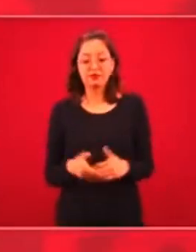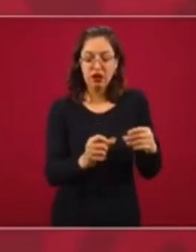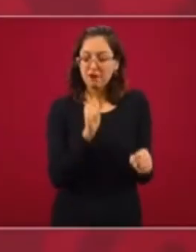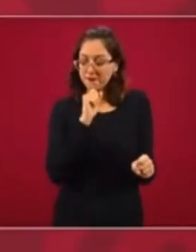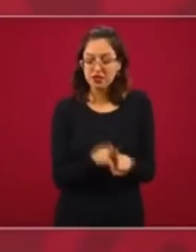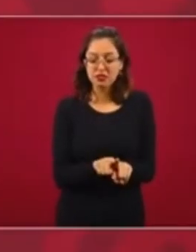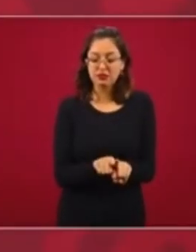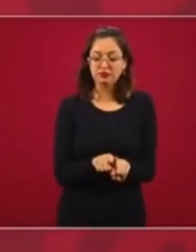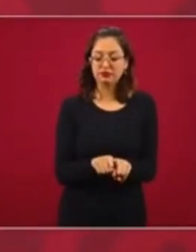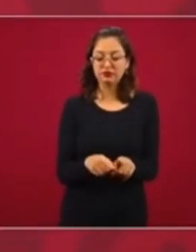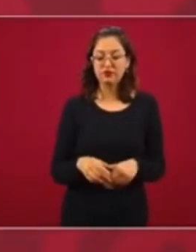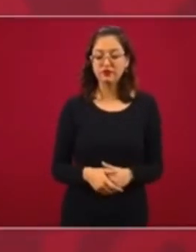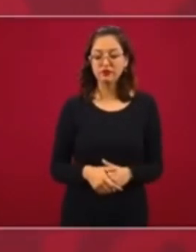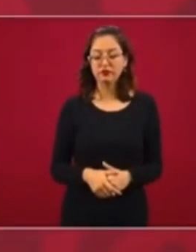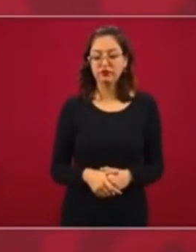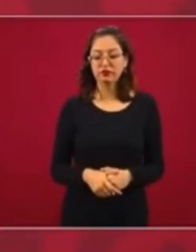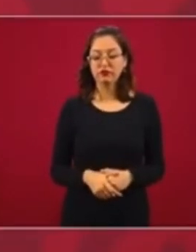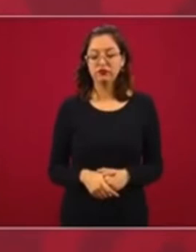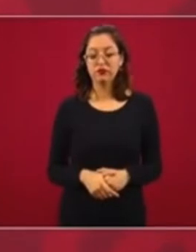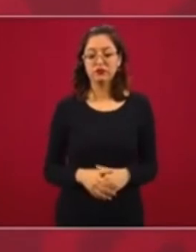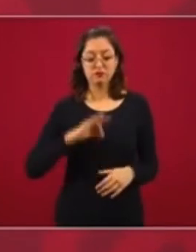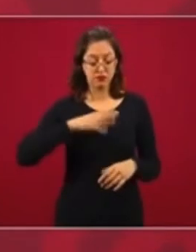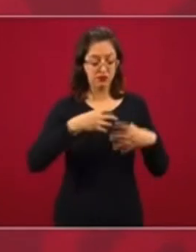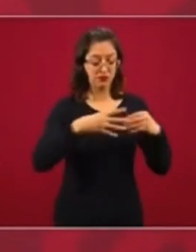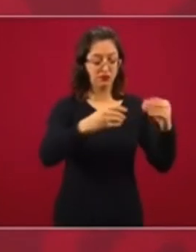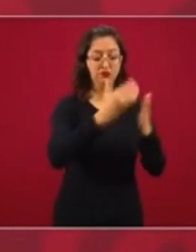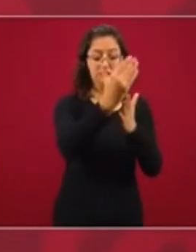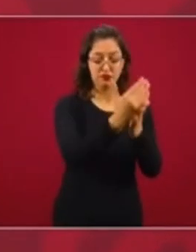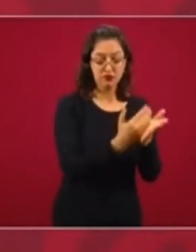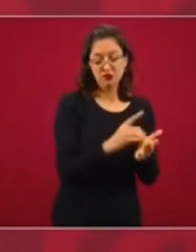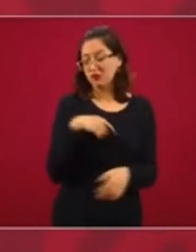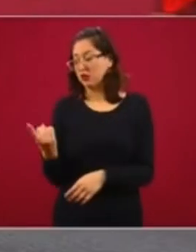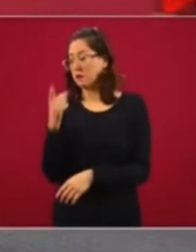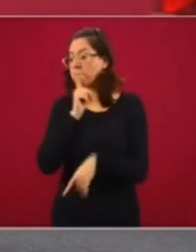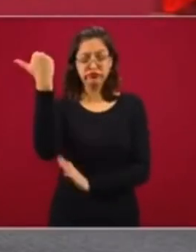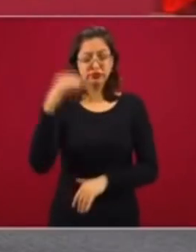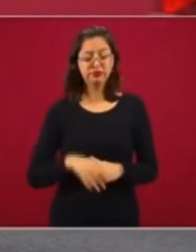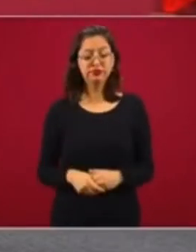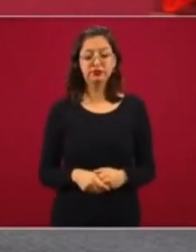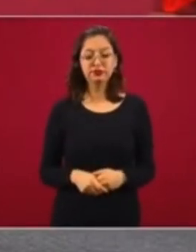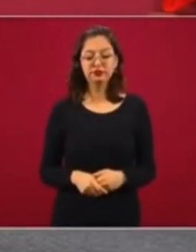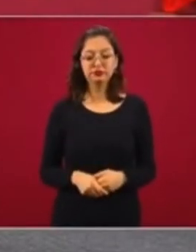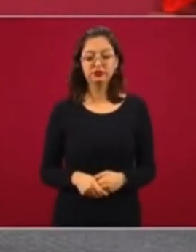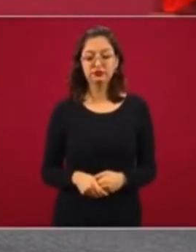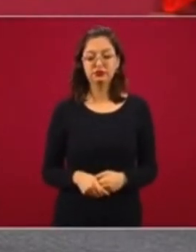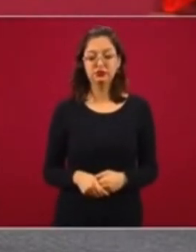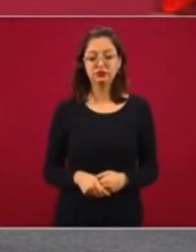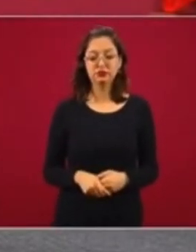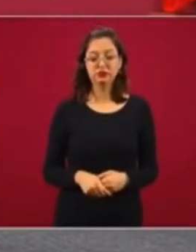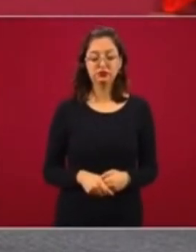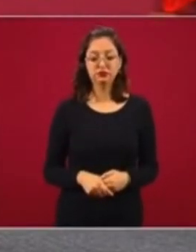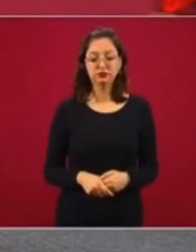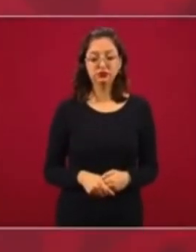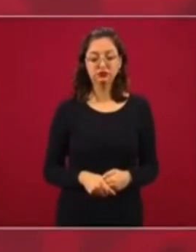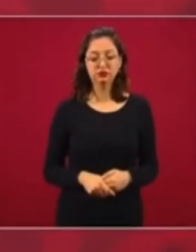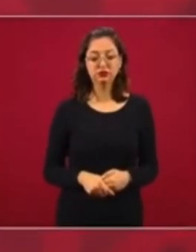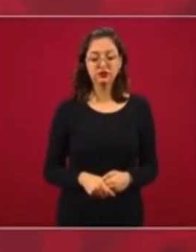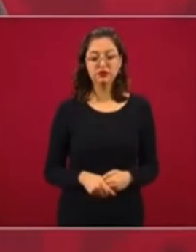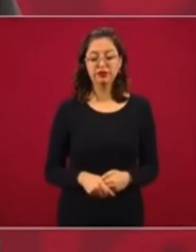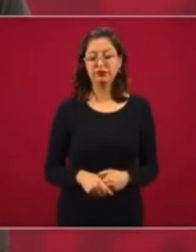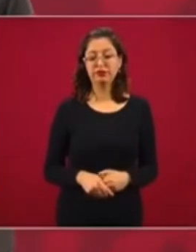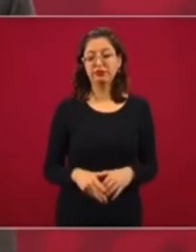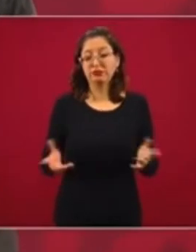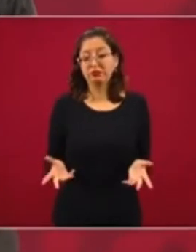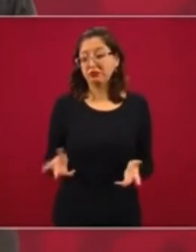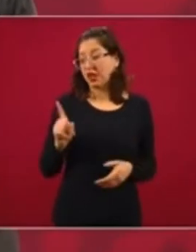pandemia. Es eso es... La pandemia va bajando, eso va a ir subiendo. Y eso se a quedar ahí. Y hay que aprender